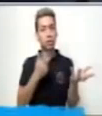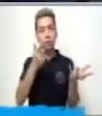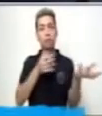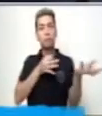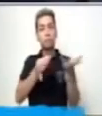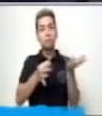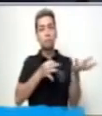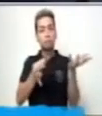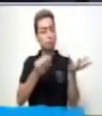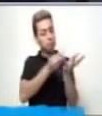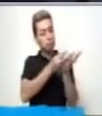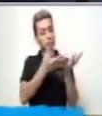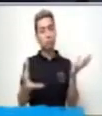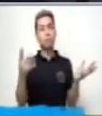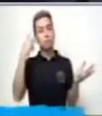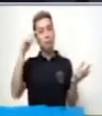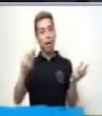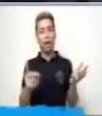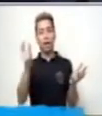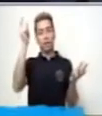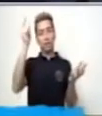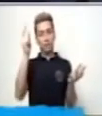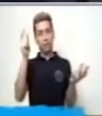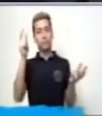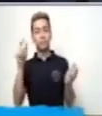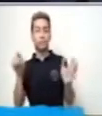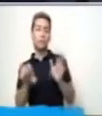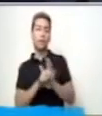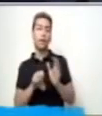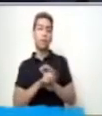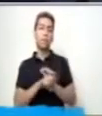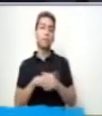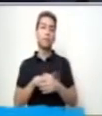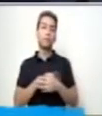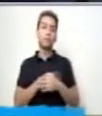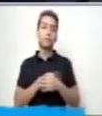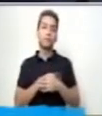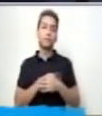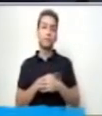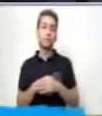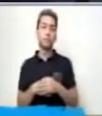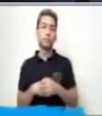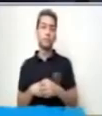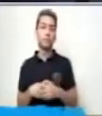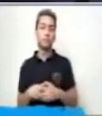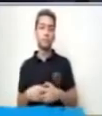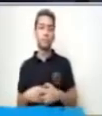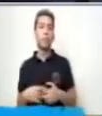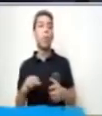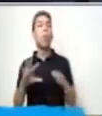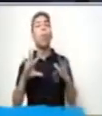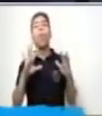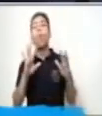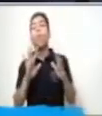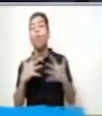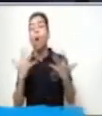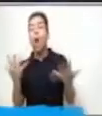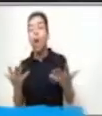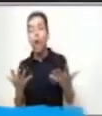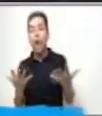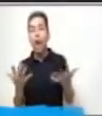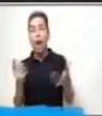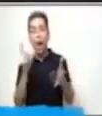una adivinanza. Por ejemplo, ¿cuál es la característica de la mano?